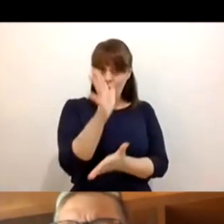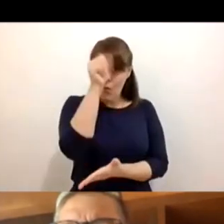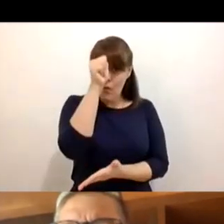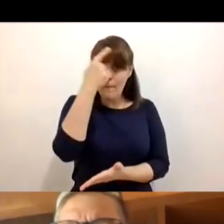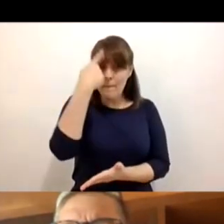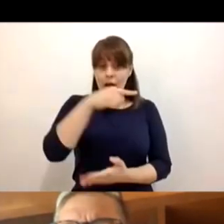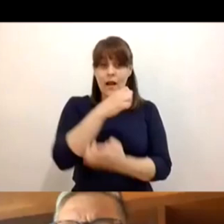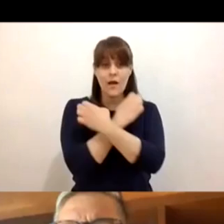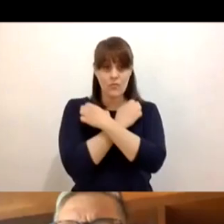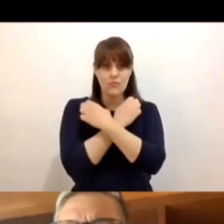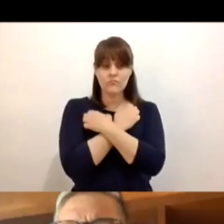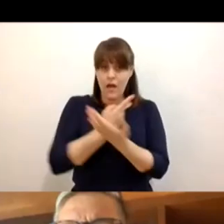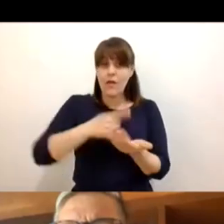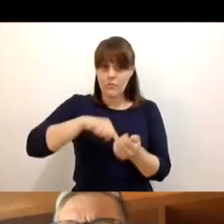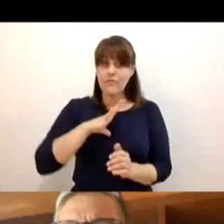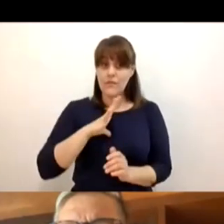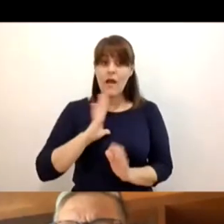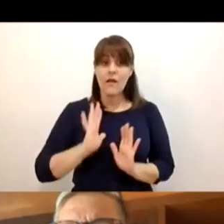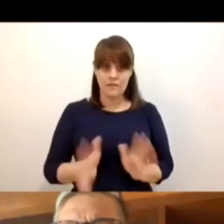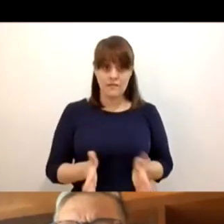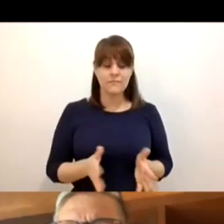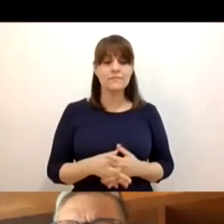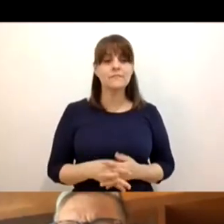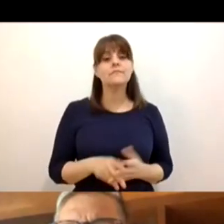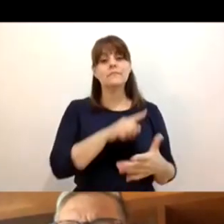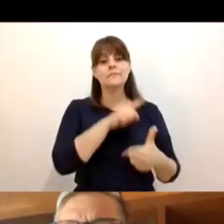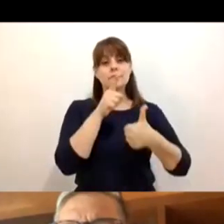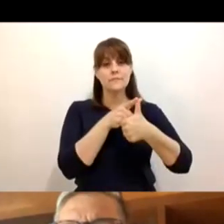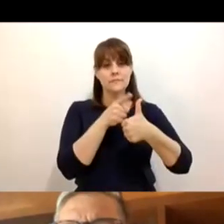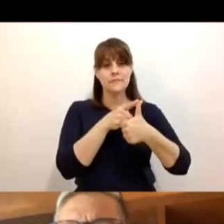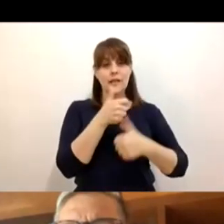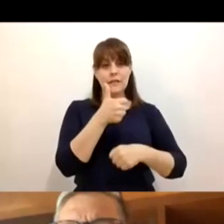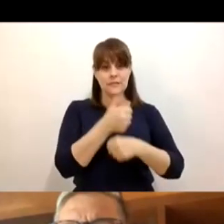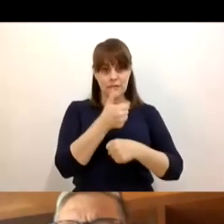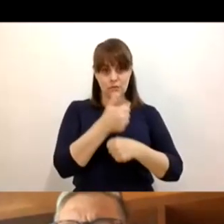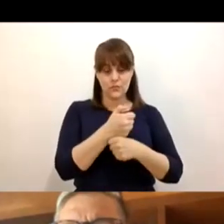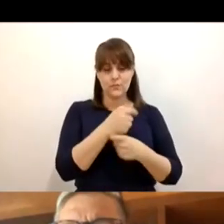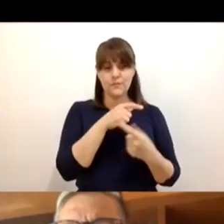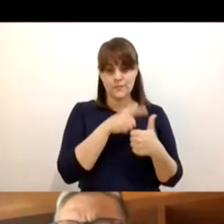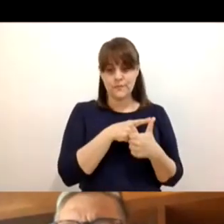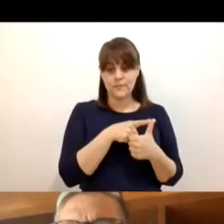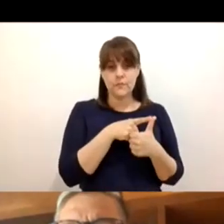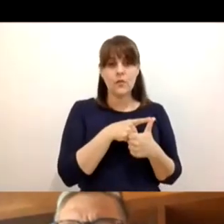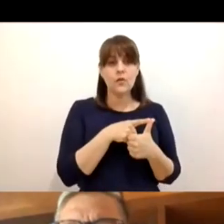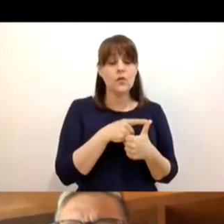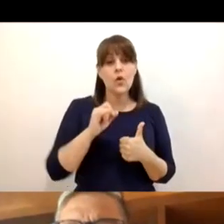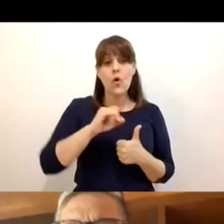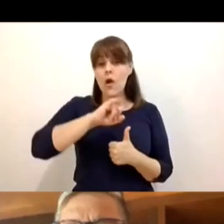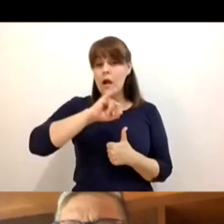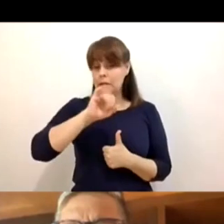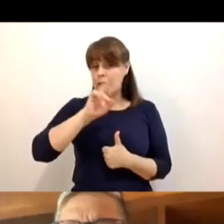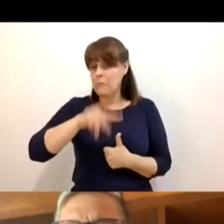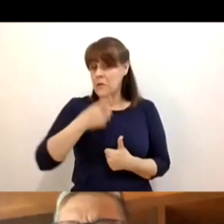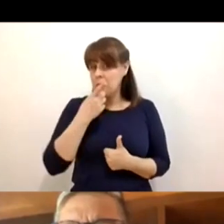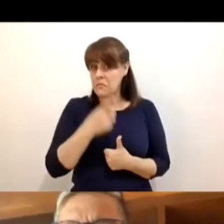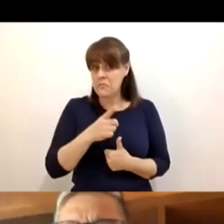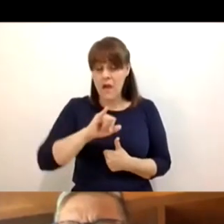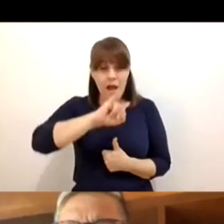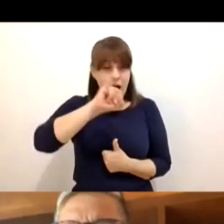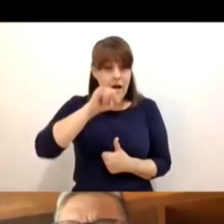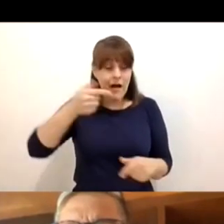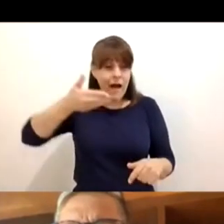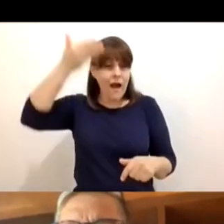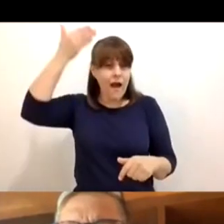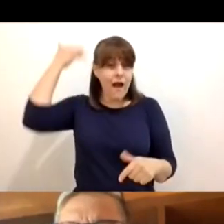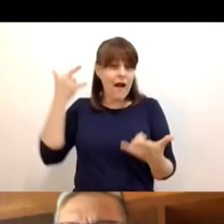El sexto punto es que nunca, me atrevo a decir, nunca en la historia de la educación